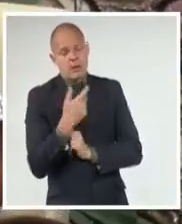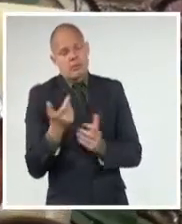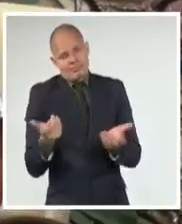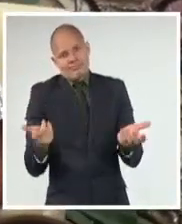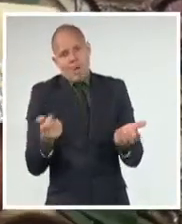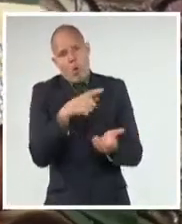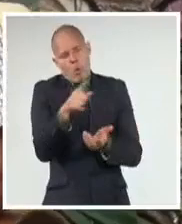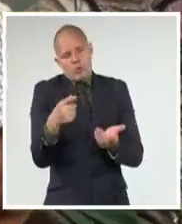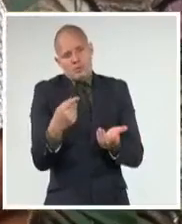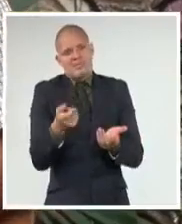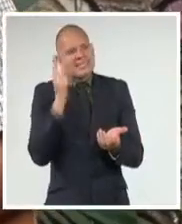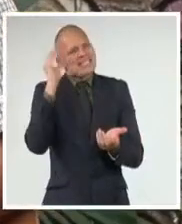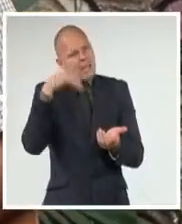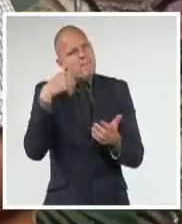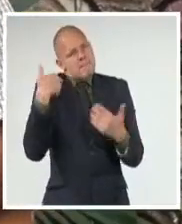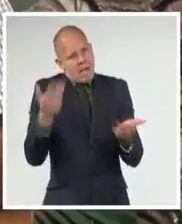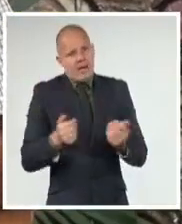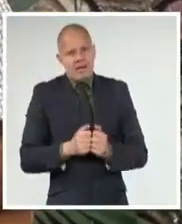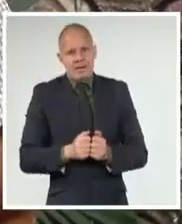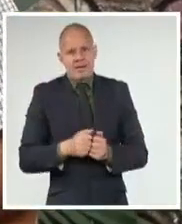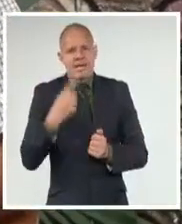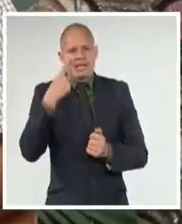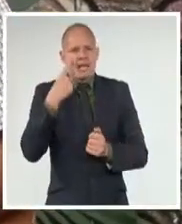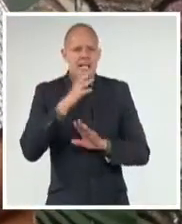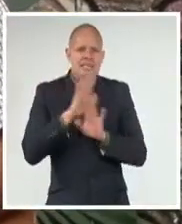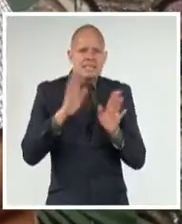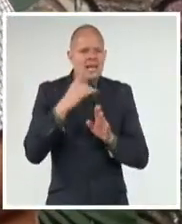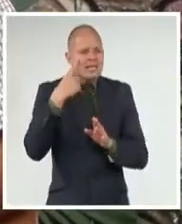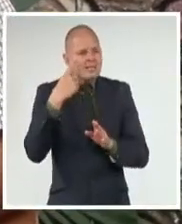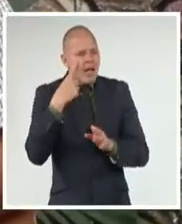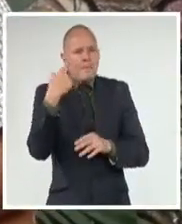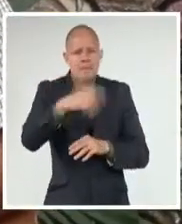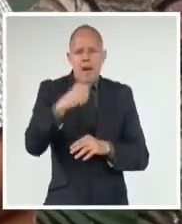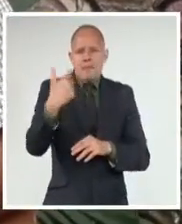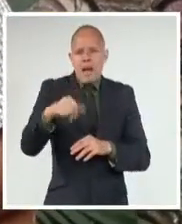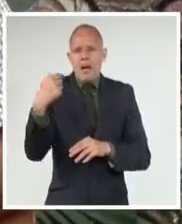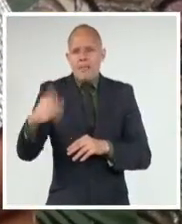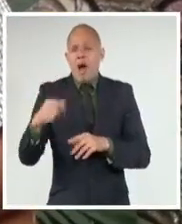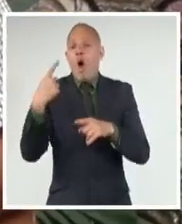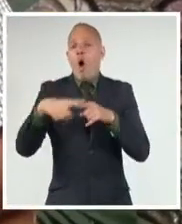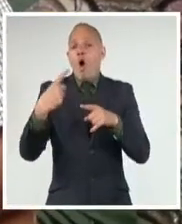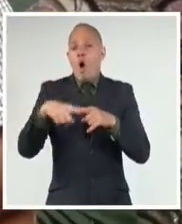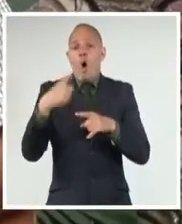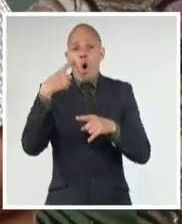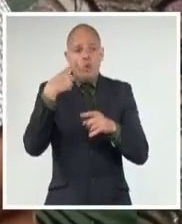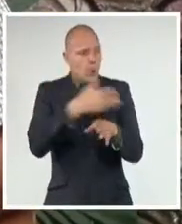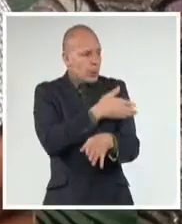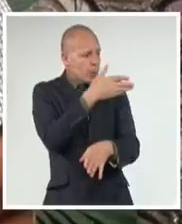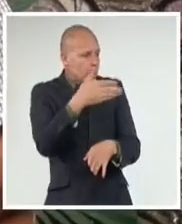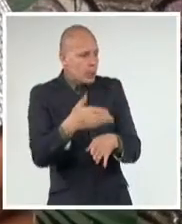enseñar que han sido prácticas ya desarrolladas en todos estos